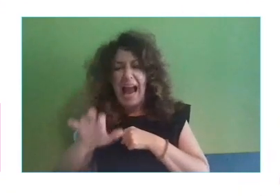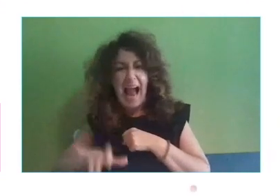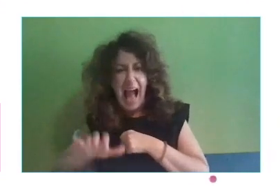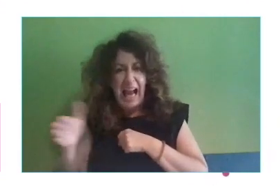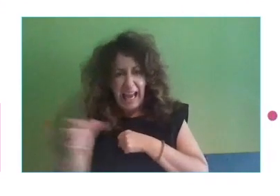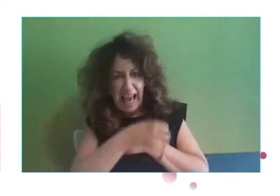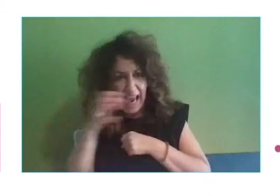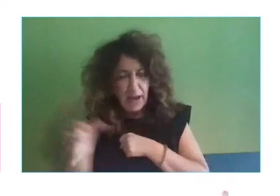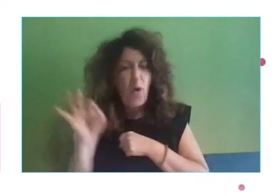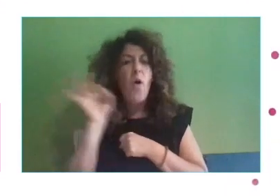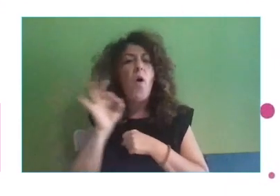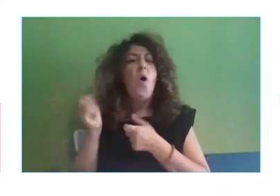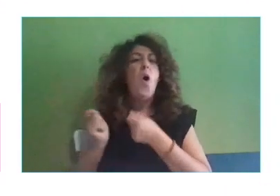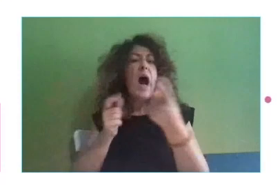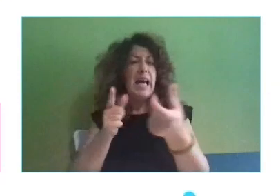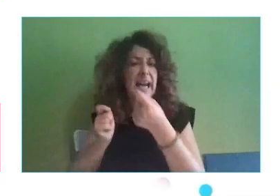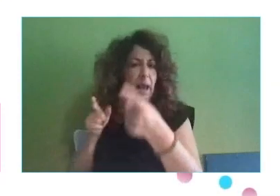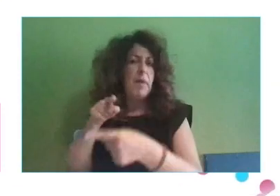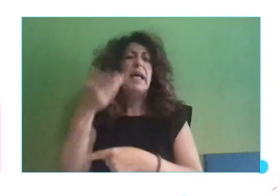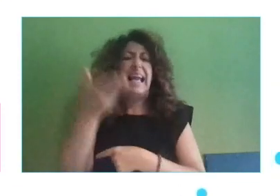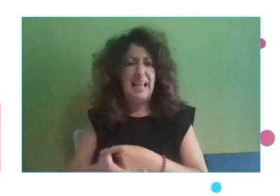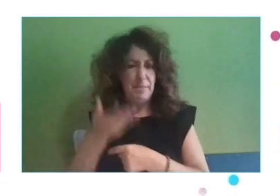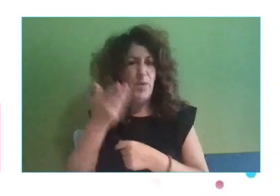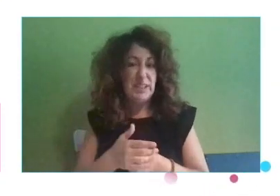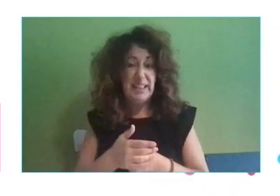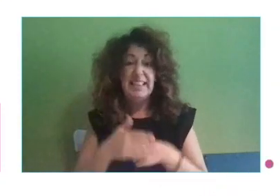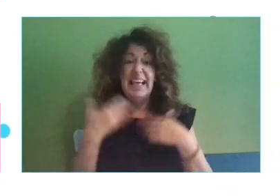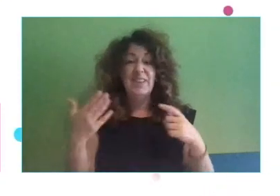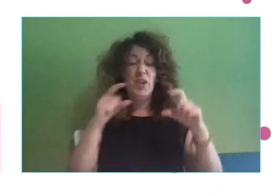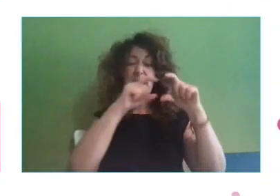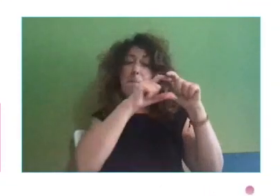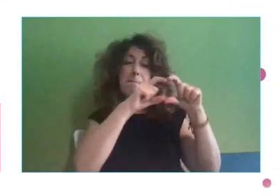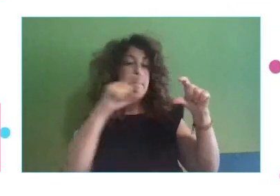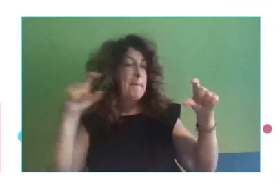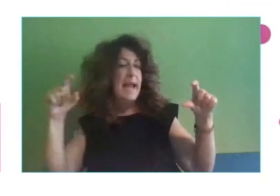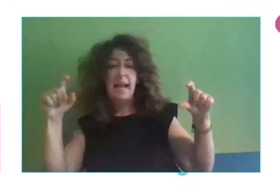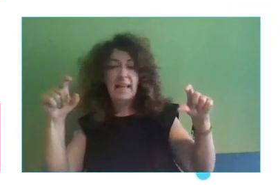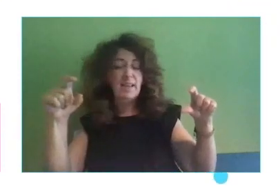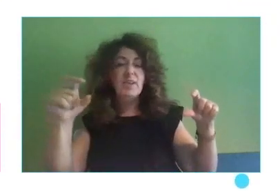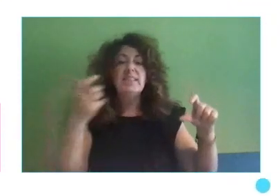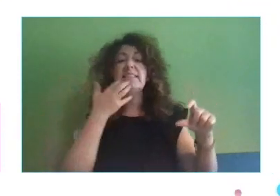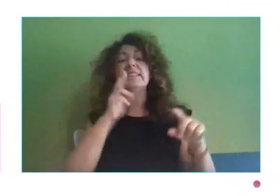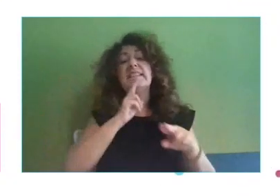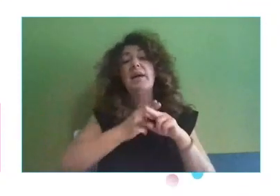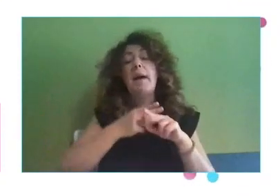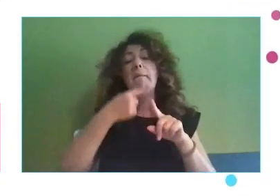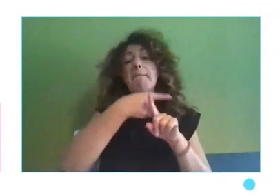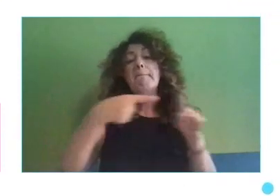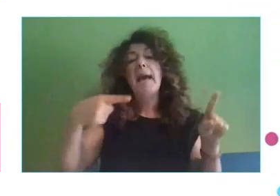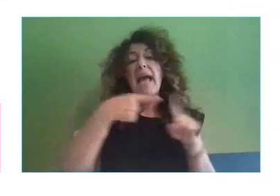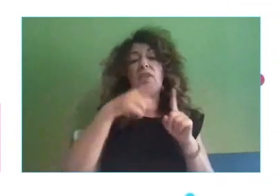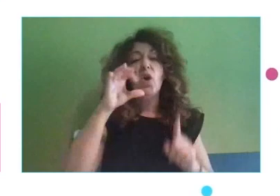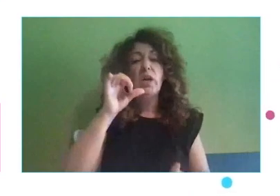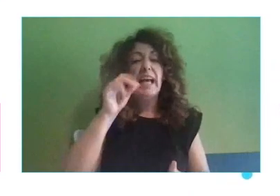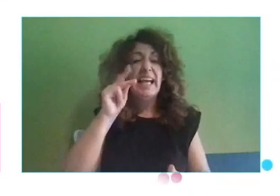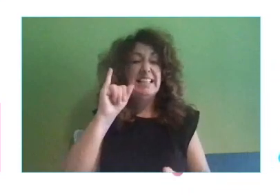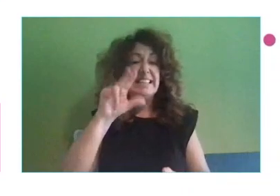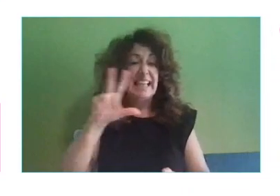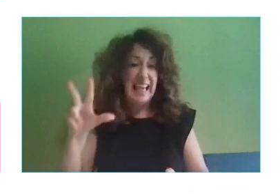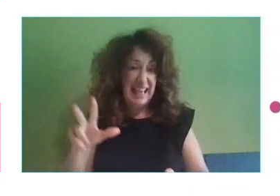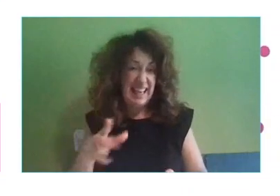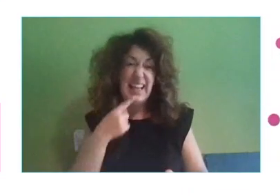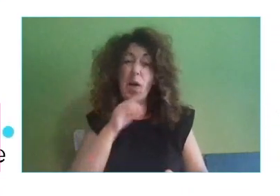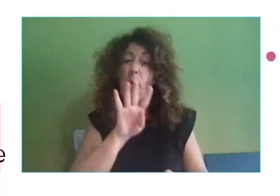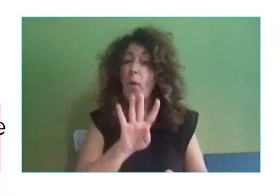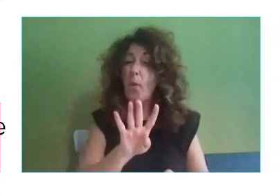una gran franja que se visualiza muy bien con este esquema, que son digamos medium skill. Digamos que un 43%, aproximadamente